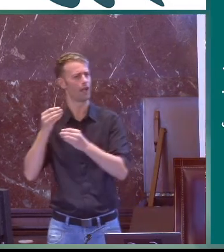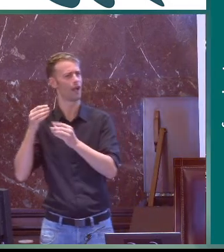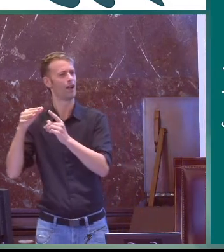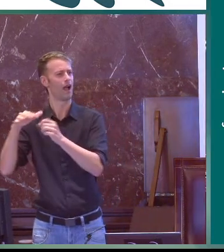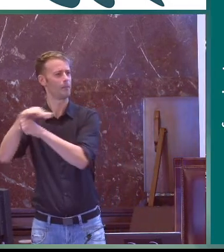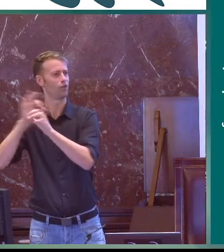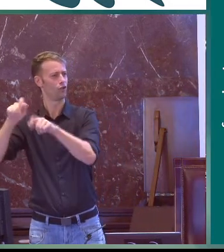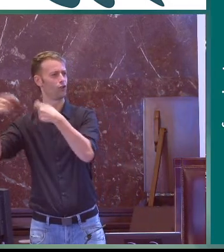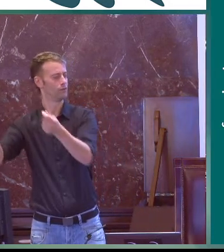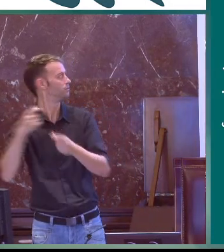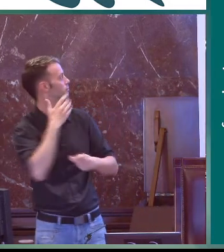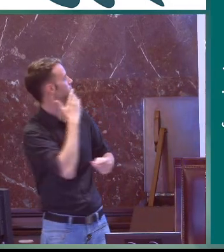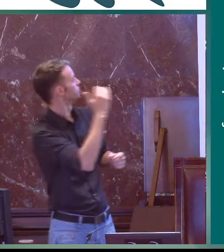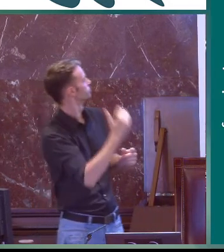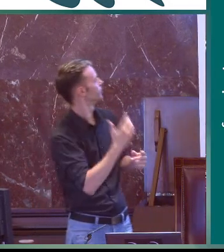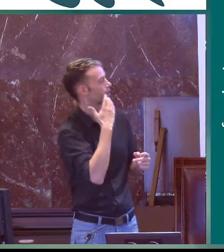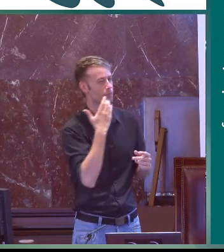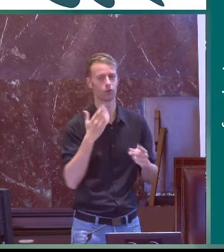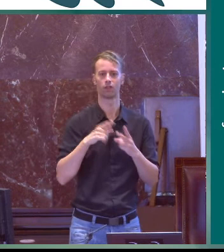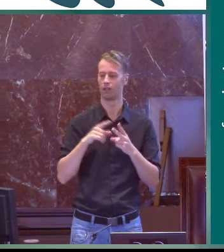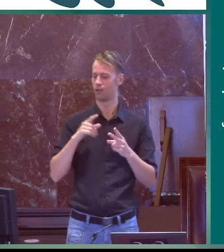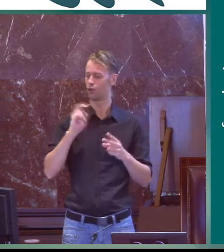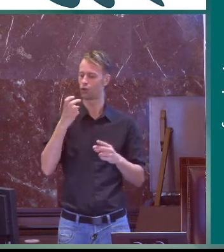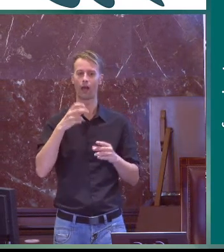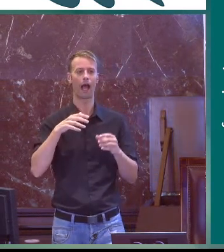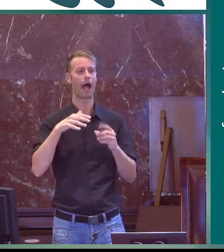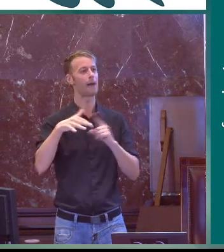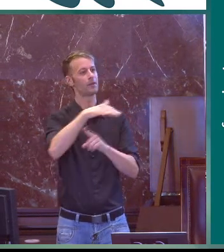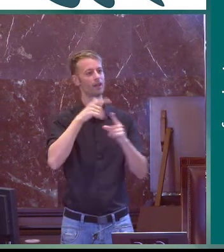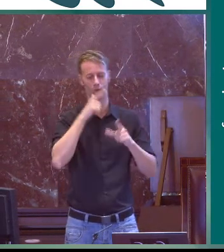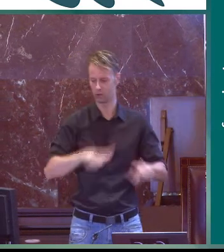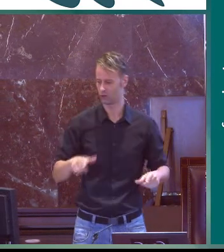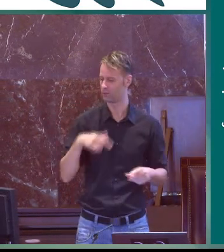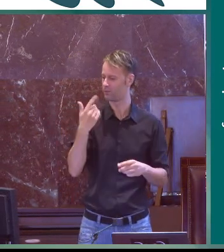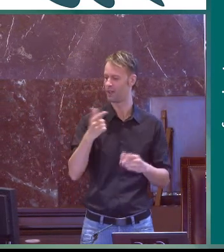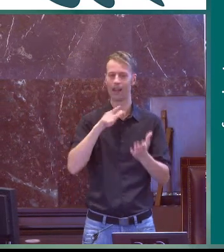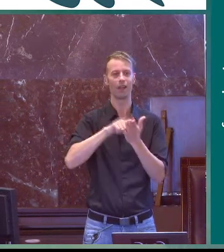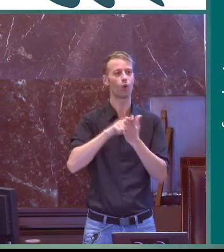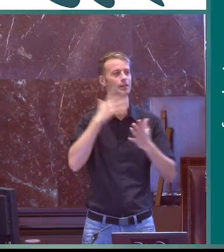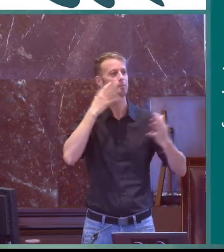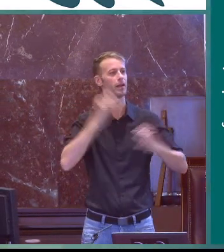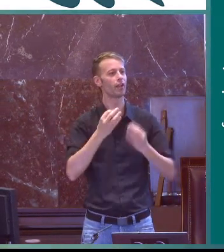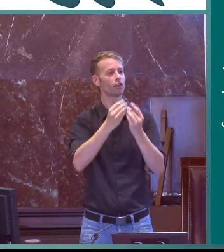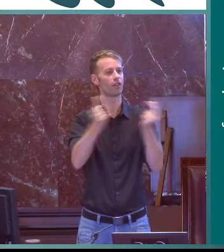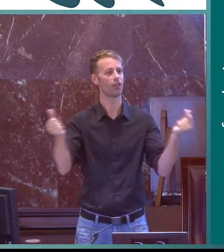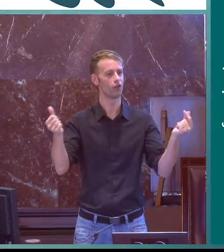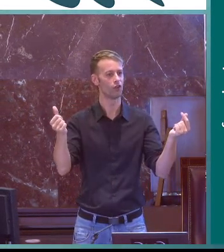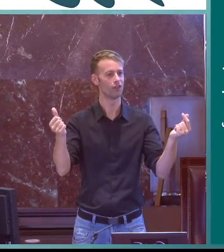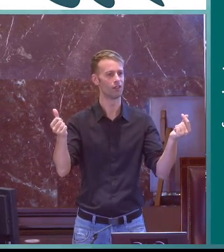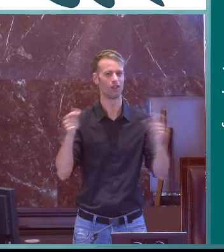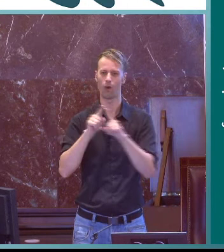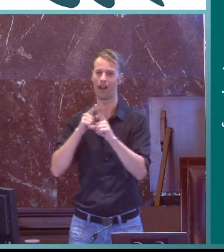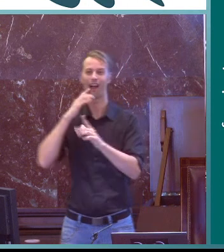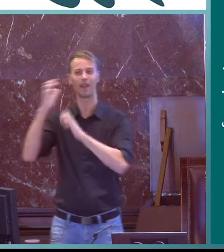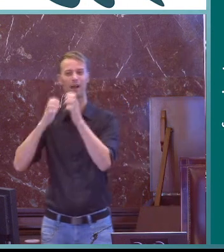el el término diversidad también se utiliza por ejemplo diversidad lingüística